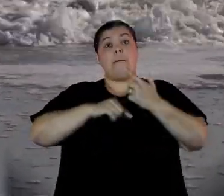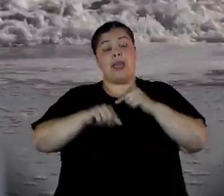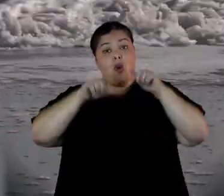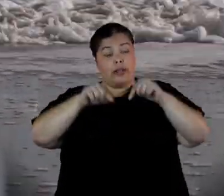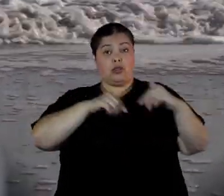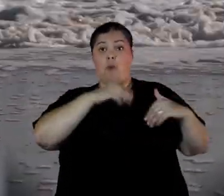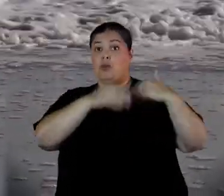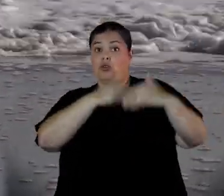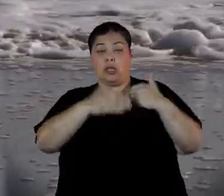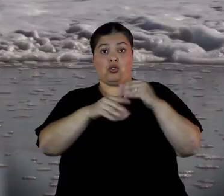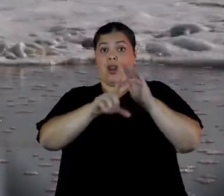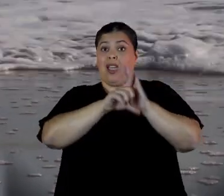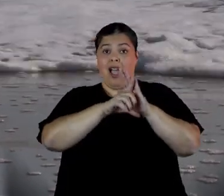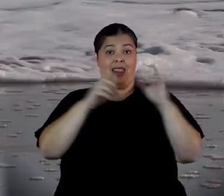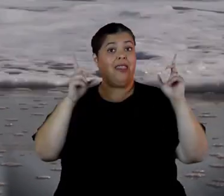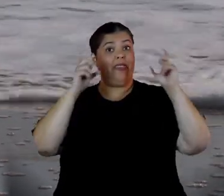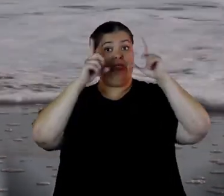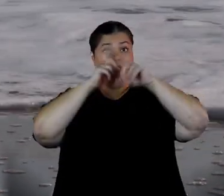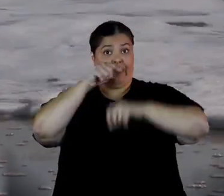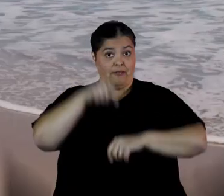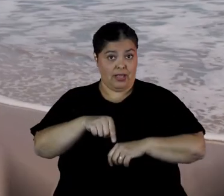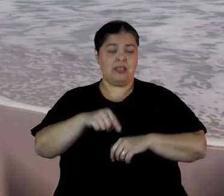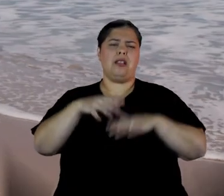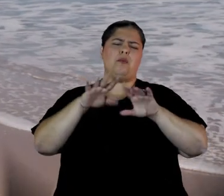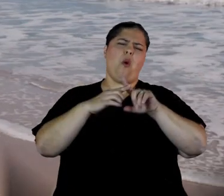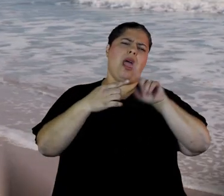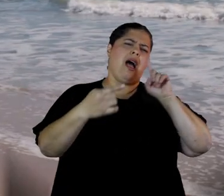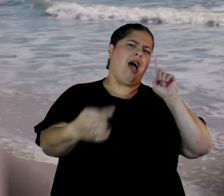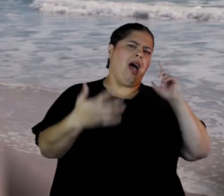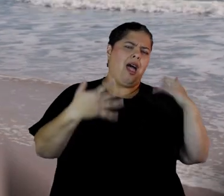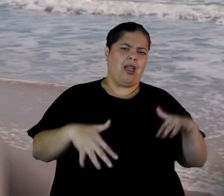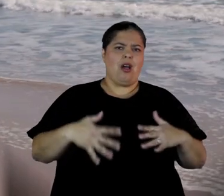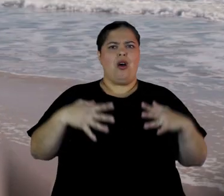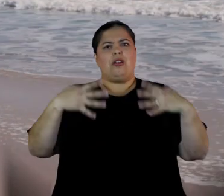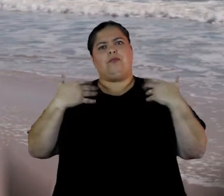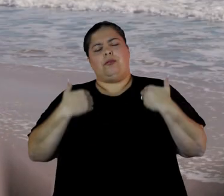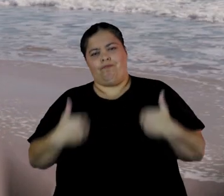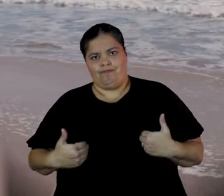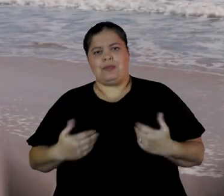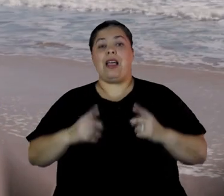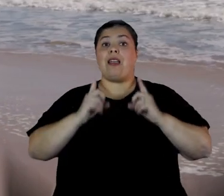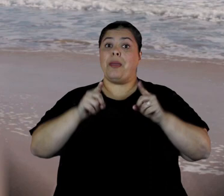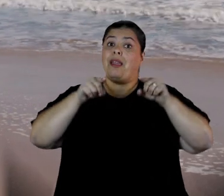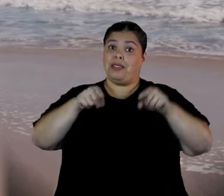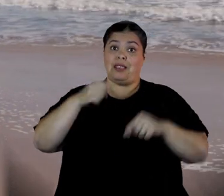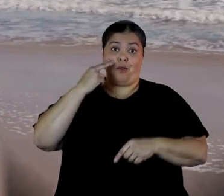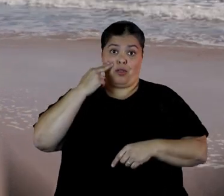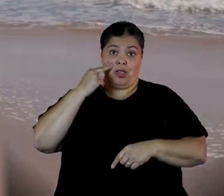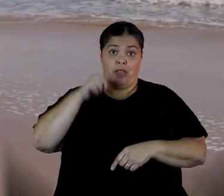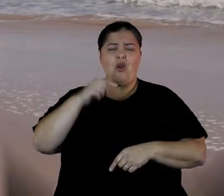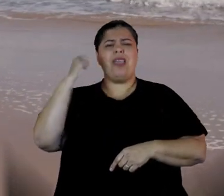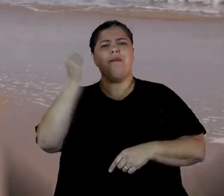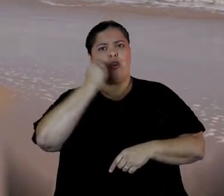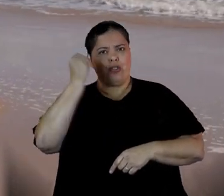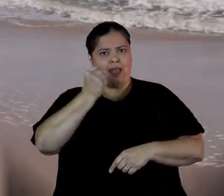complejos y suelen ser largos y penosos. Por tal motivo, es muy importante que las mujeres tengan apoyo de